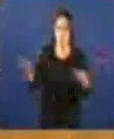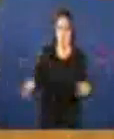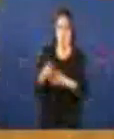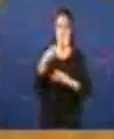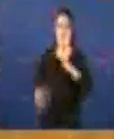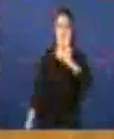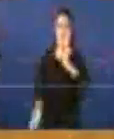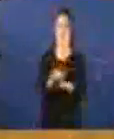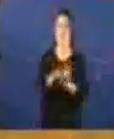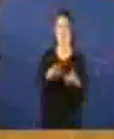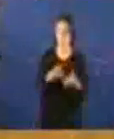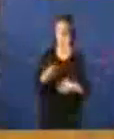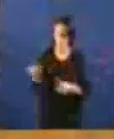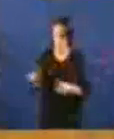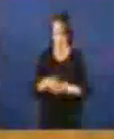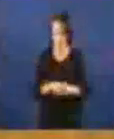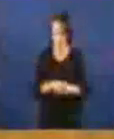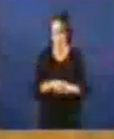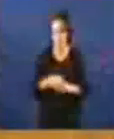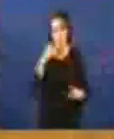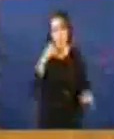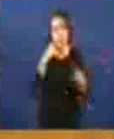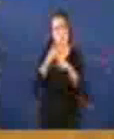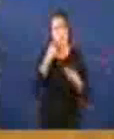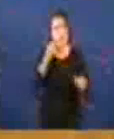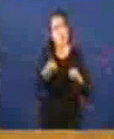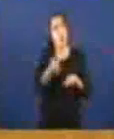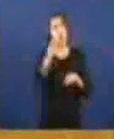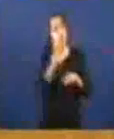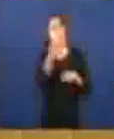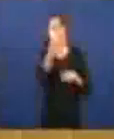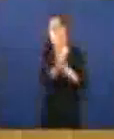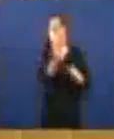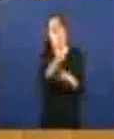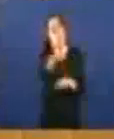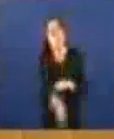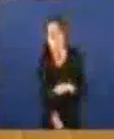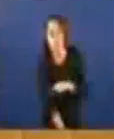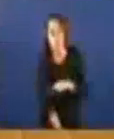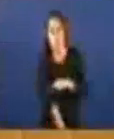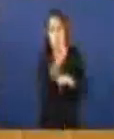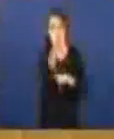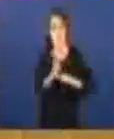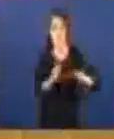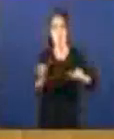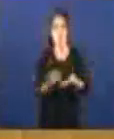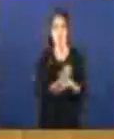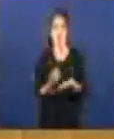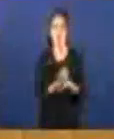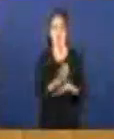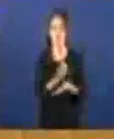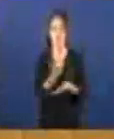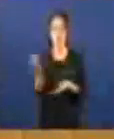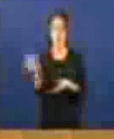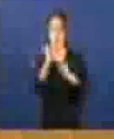fiscal si é fraude fiscal ustedes a controlar a ver si un trabajador que vive exclusivamente os seus ingresos e o mollero autónomo